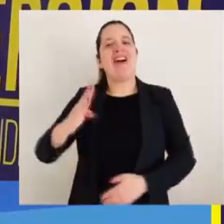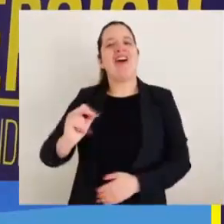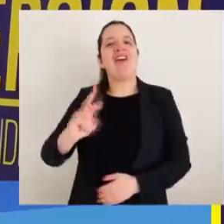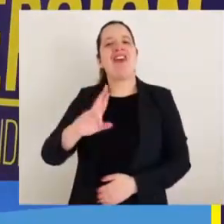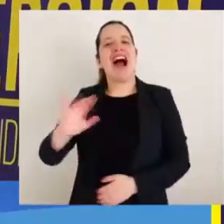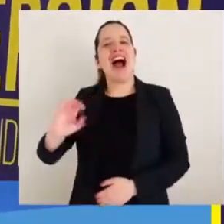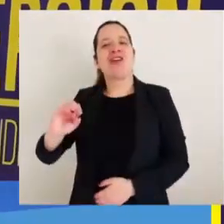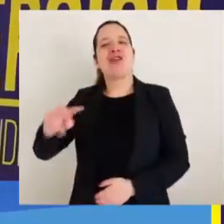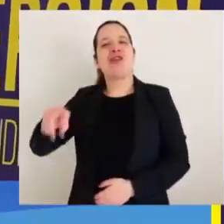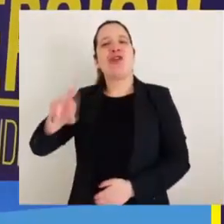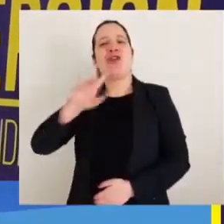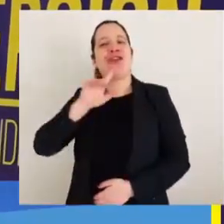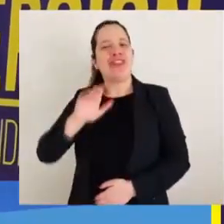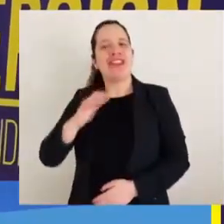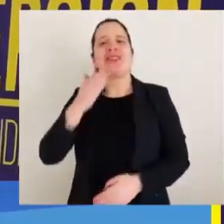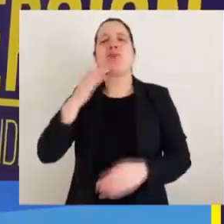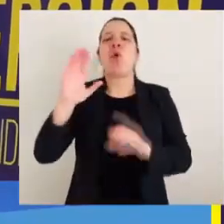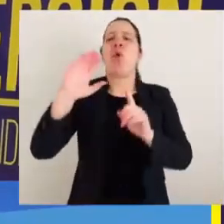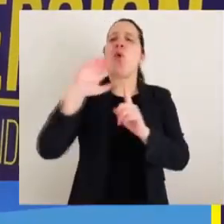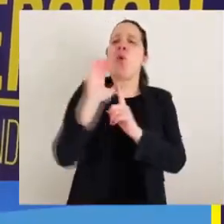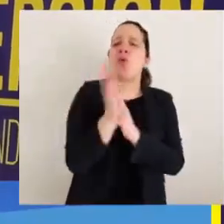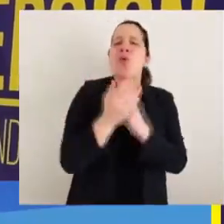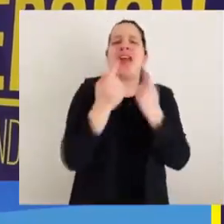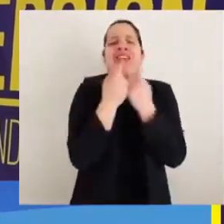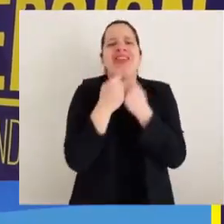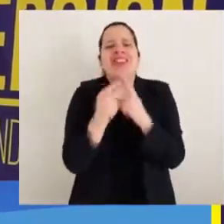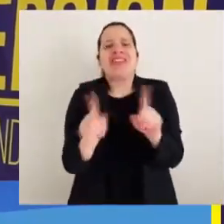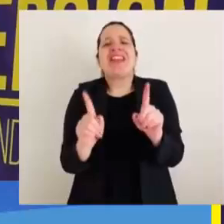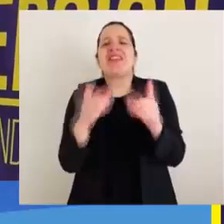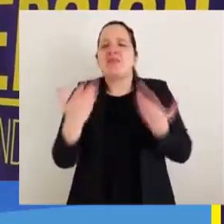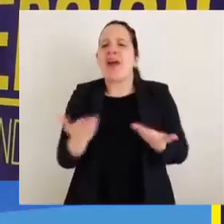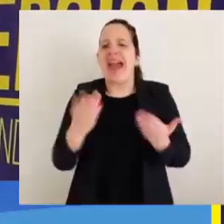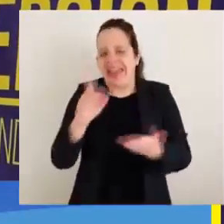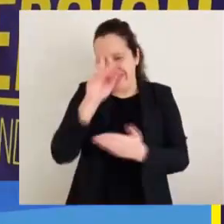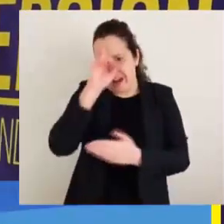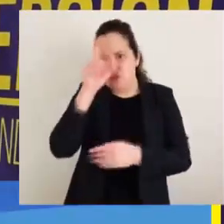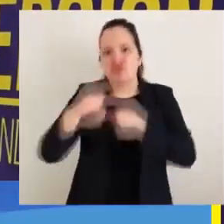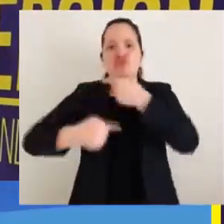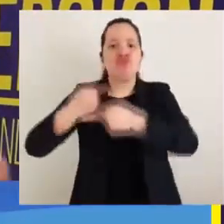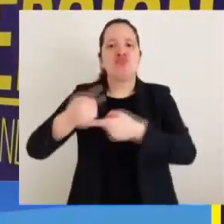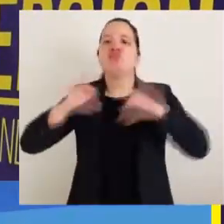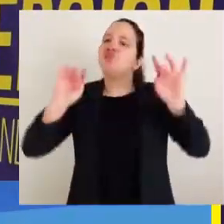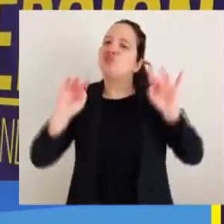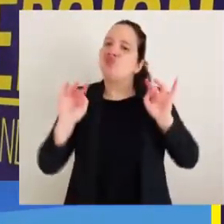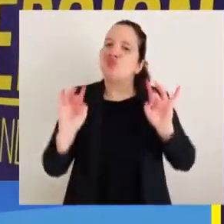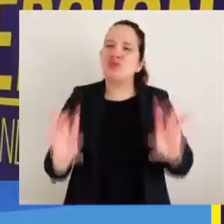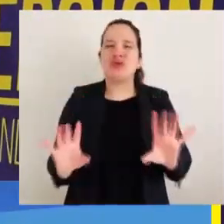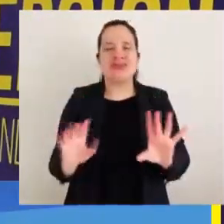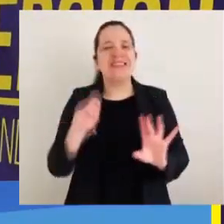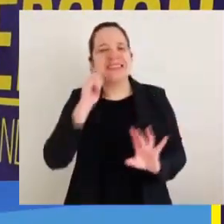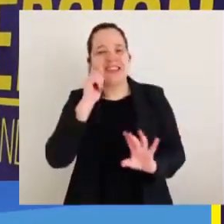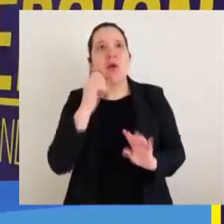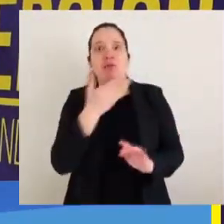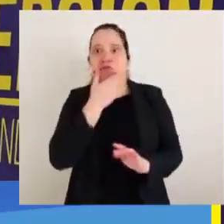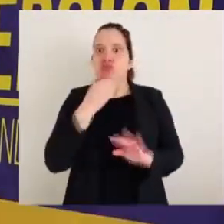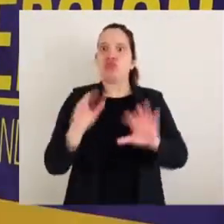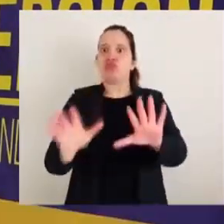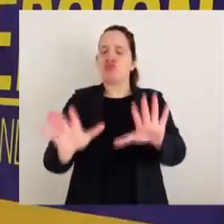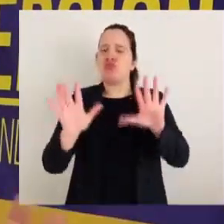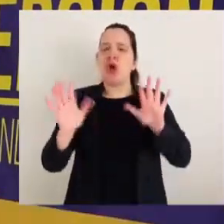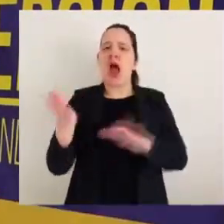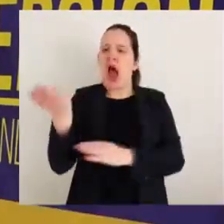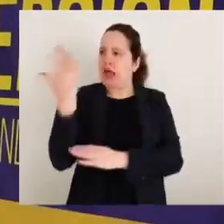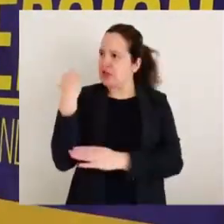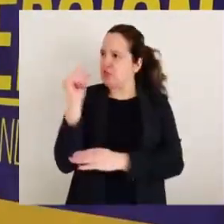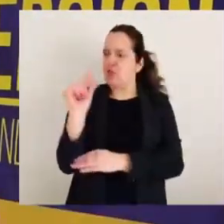una manera distinta de hacer cultura, una tradición ya que está instalada y consagrada y que acaba de tener una muy lucida